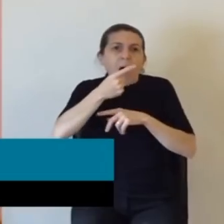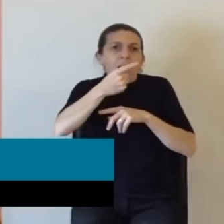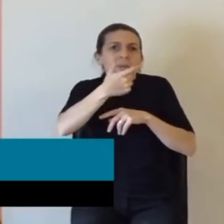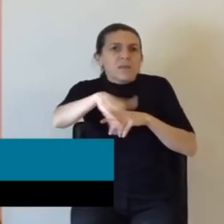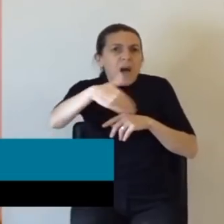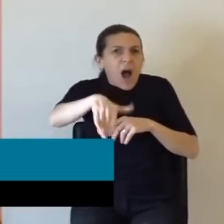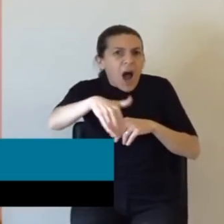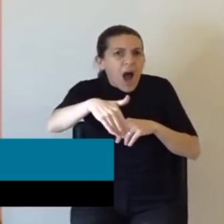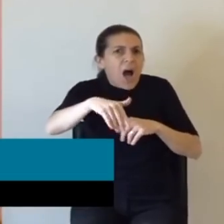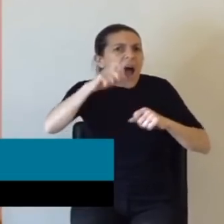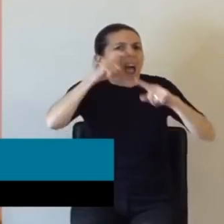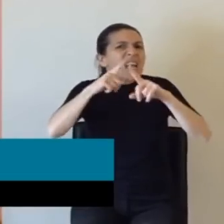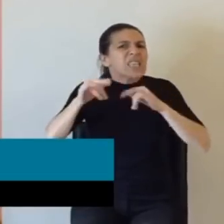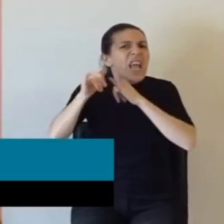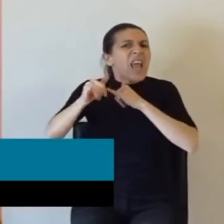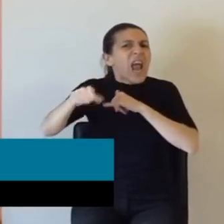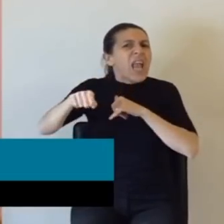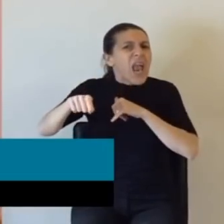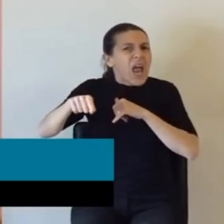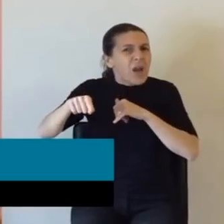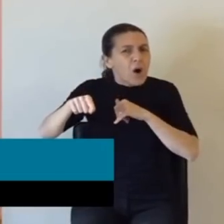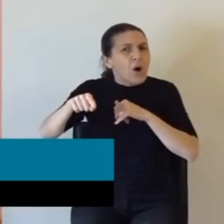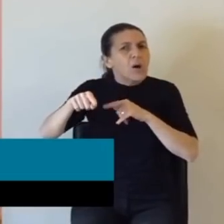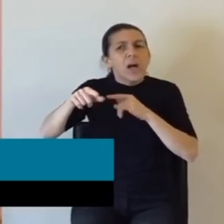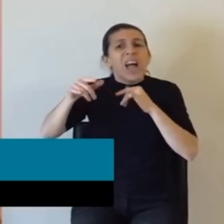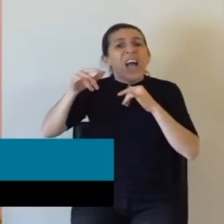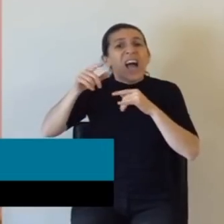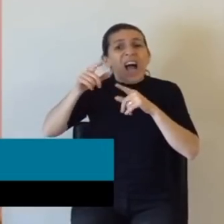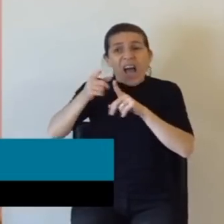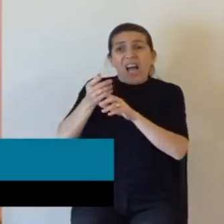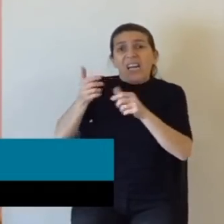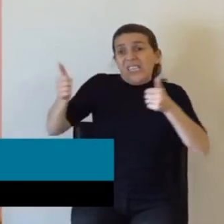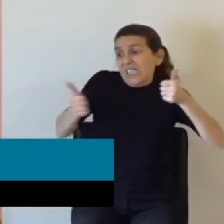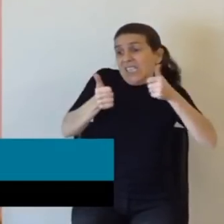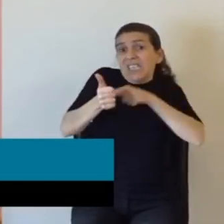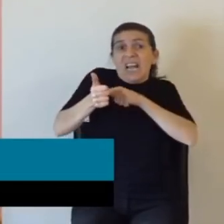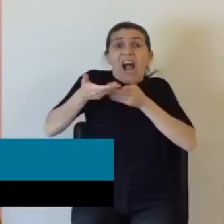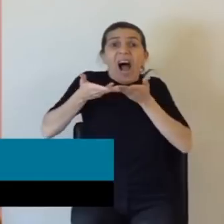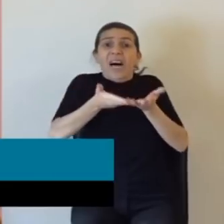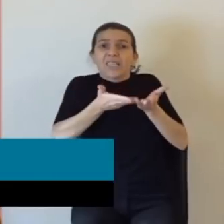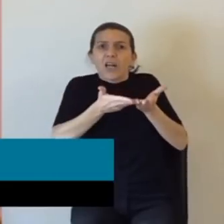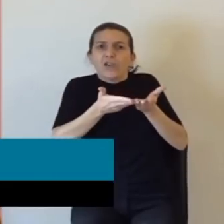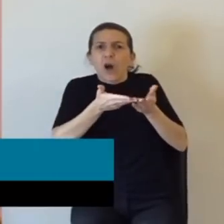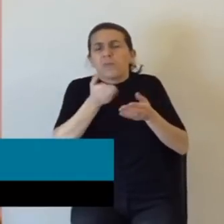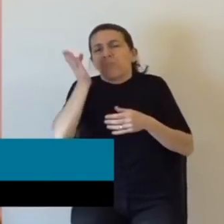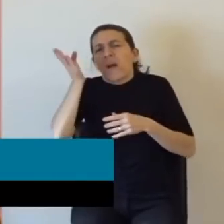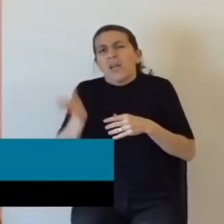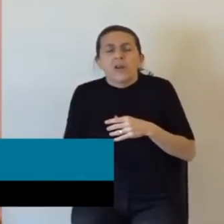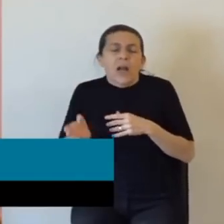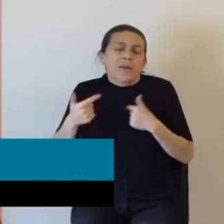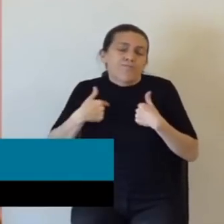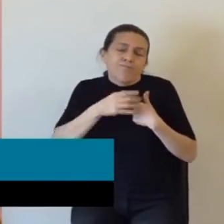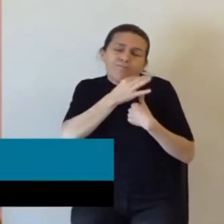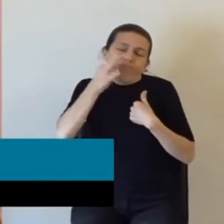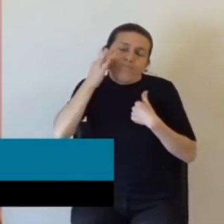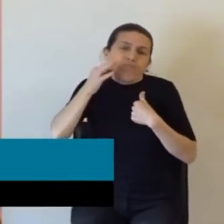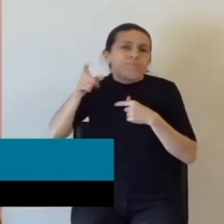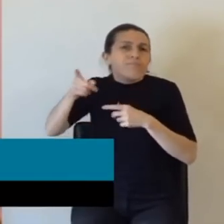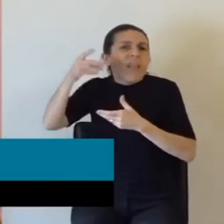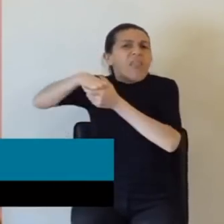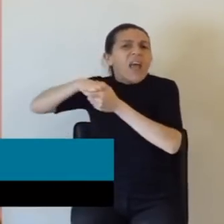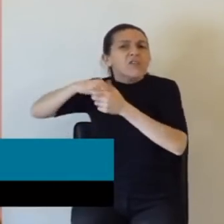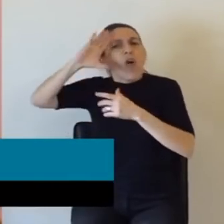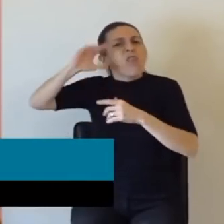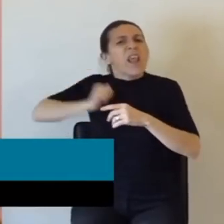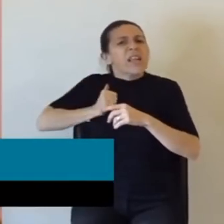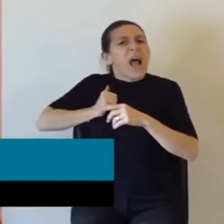movilizaba el ex ingeniero, asesorado por un personaje que no puedo nombrar, que formó parte de la dictadura militar, era uno de los